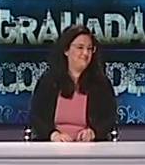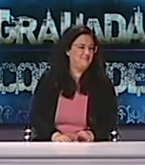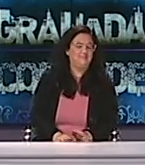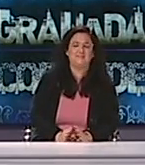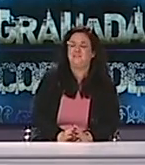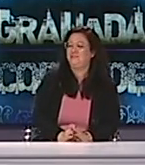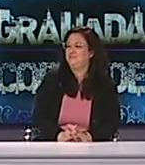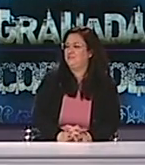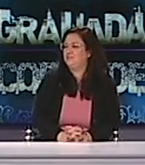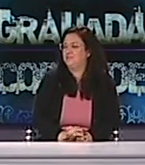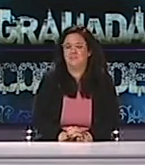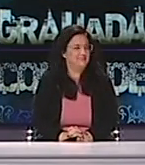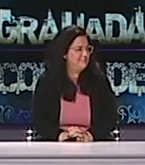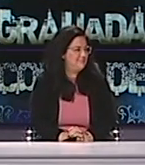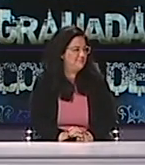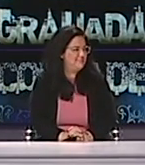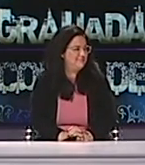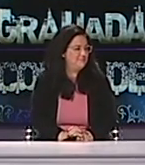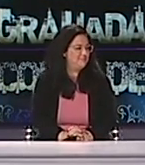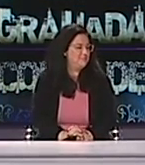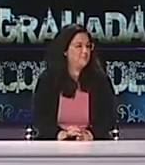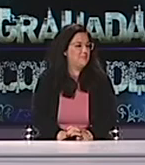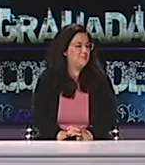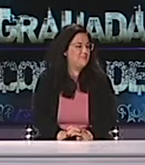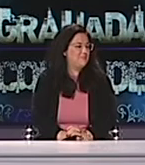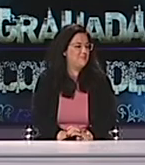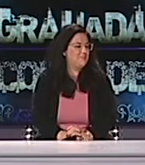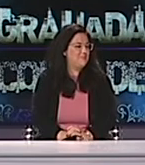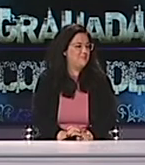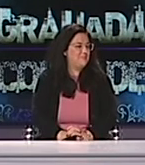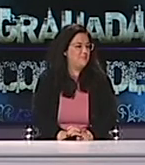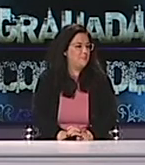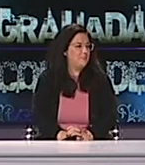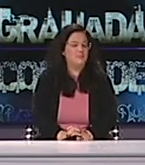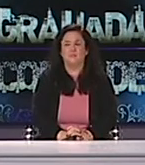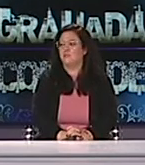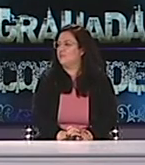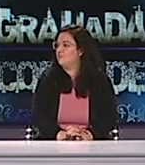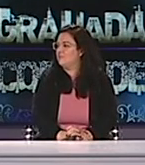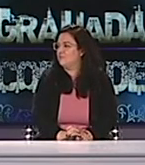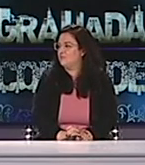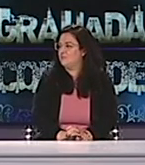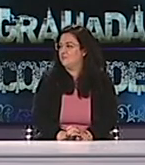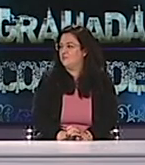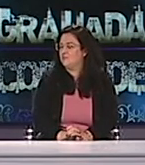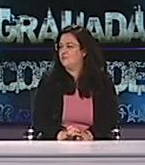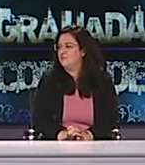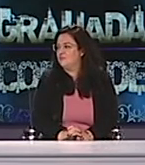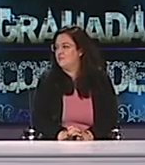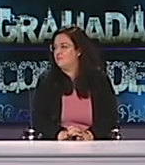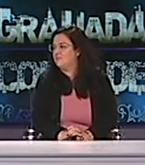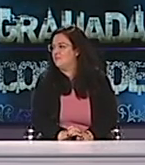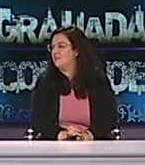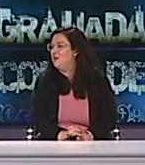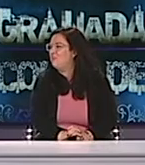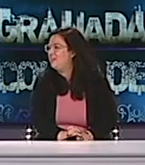a ti. Ahora tendremos ocasión de hablar de algunos temas de actualidad, si te parece. Saludamos también a una compañera y amiga